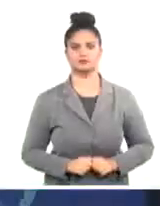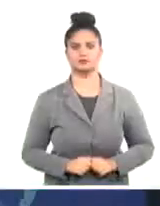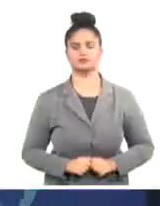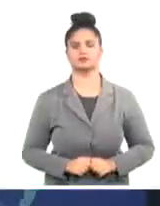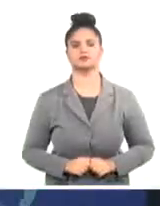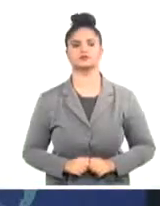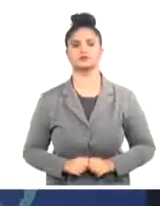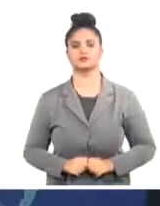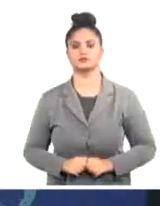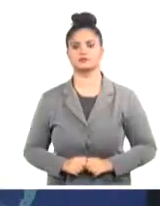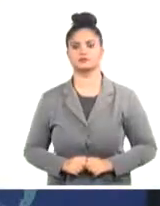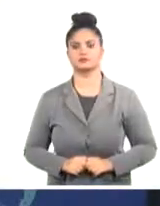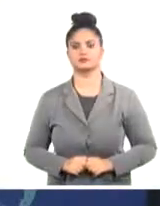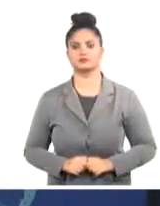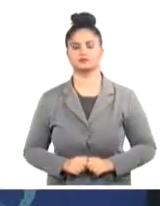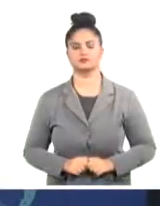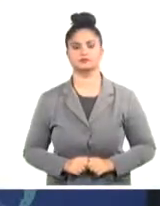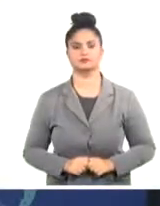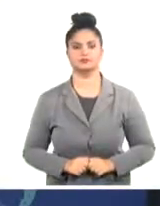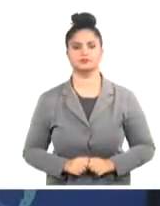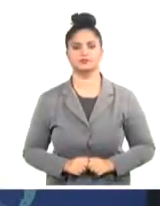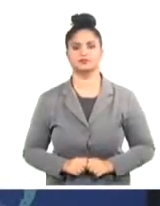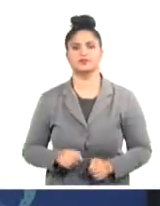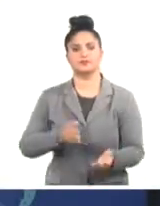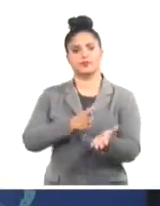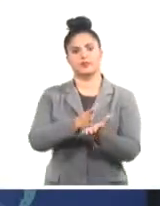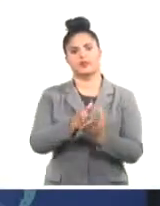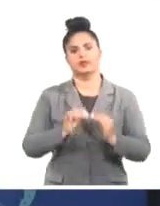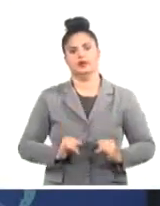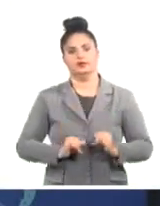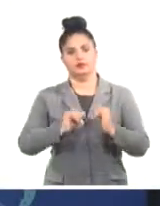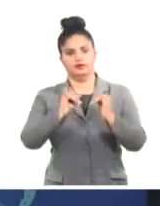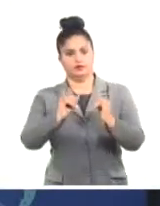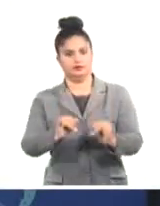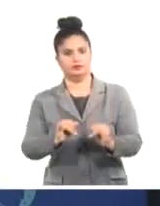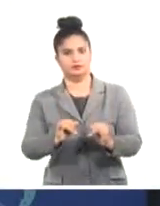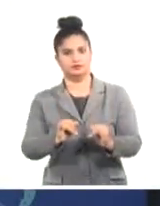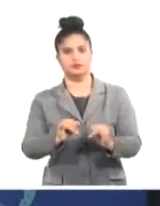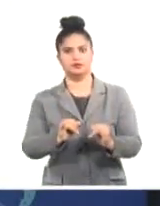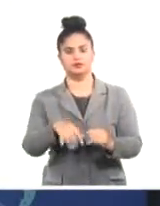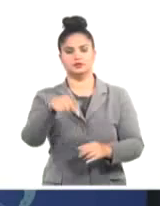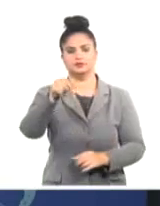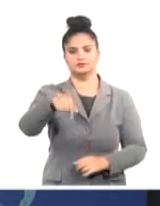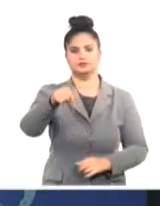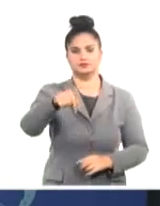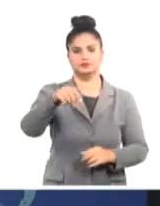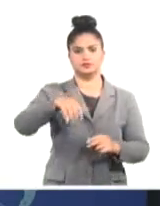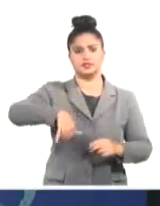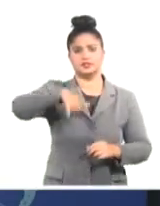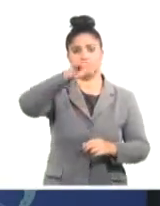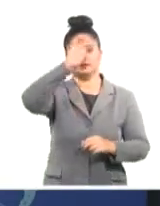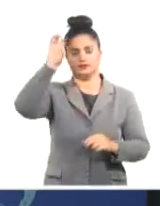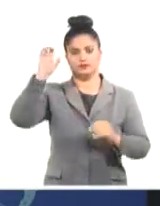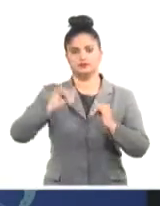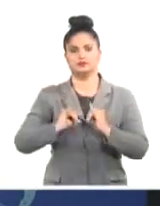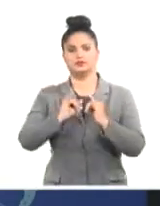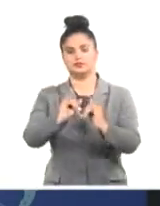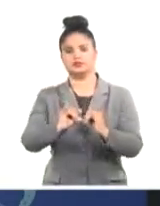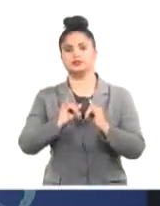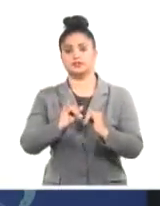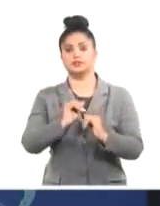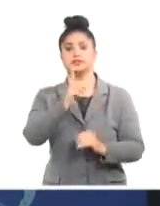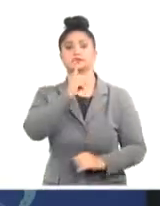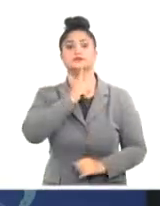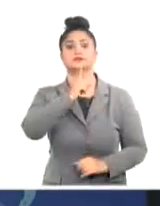A continuación damos lectura a una nota del Instituto de la Aeronáutica Civil de Cuba. El viernes 21 de octubre de